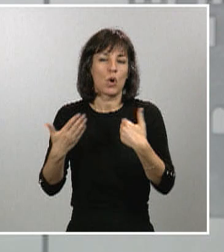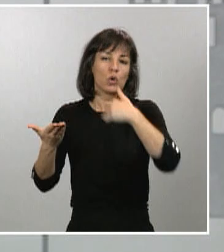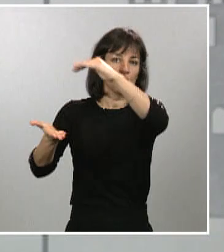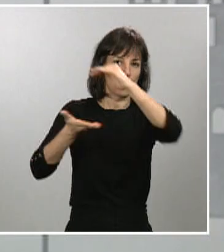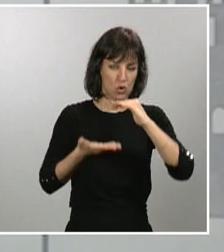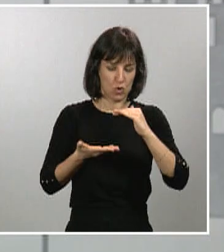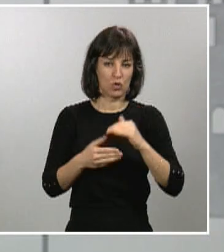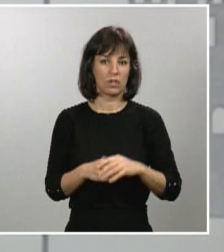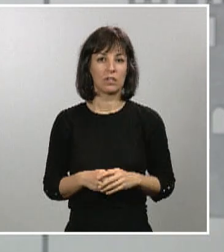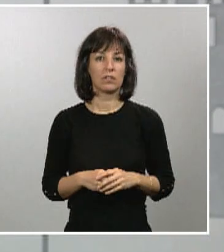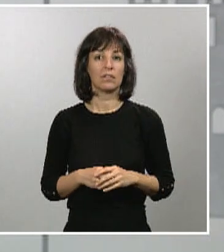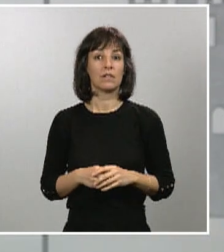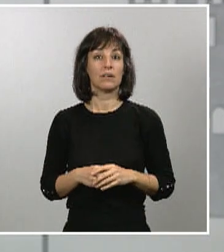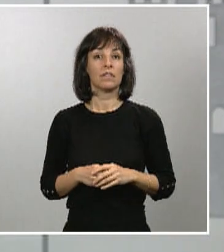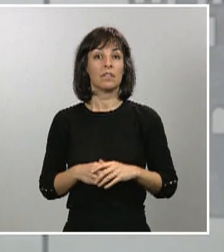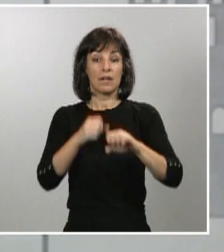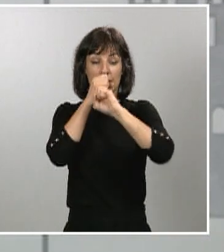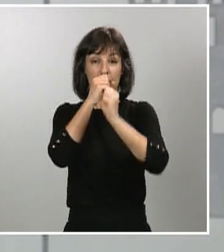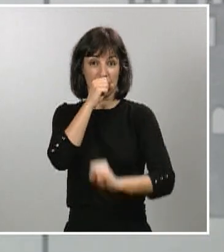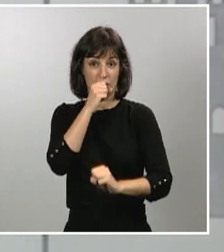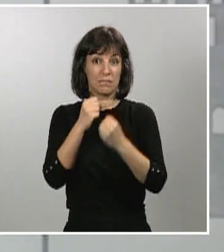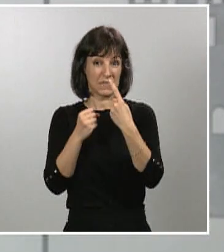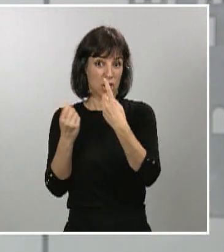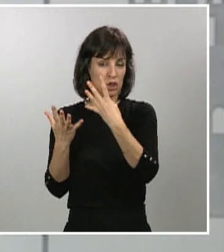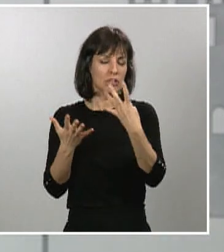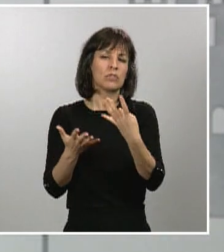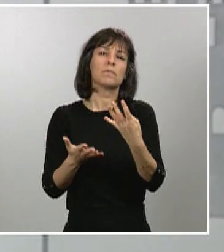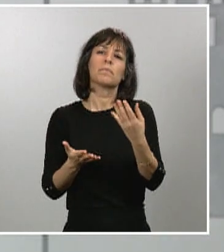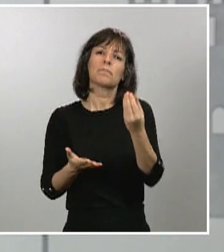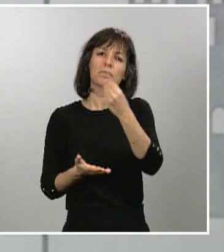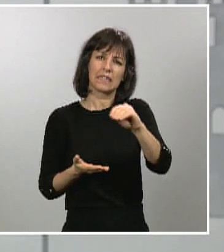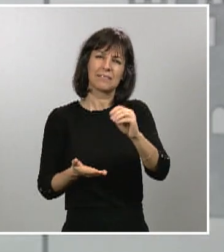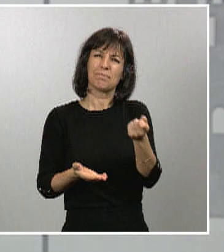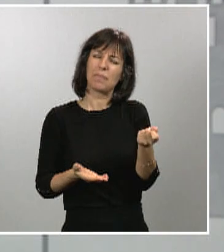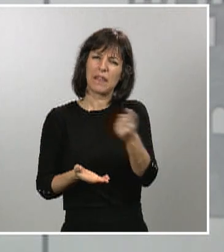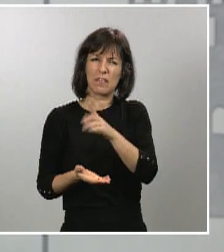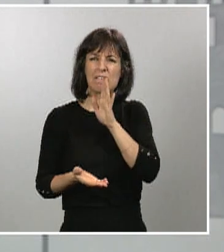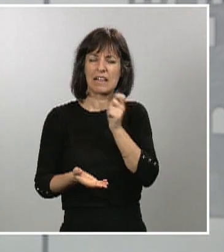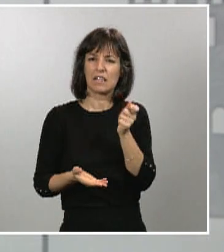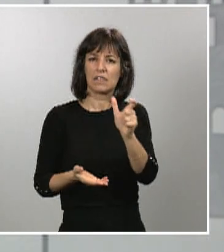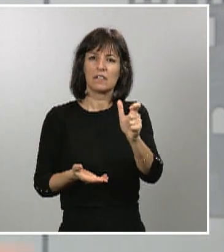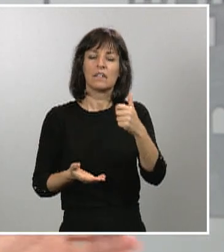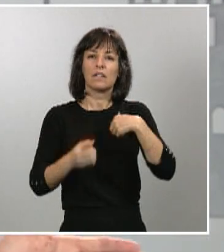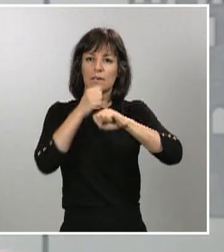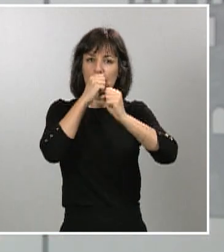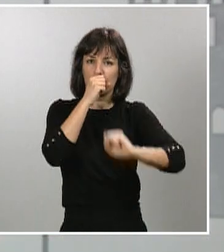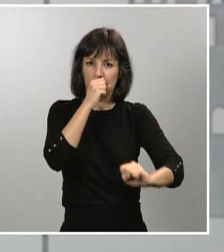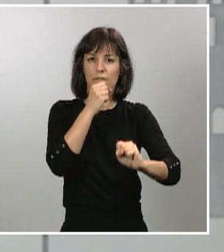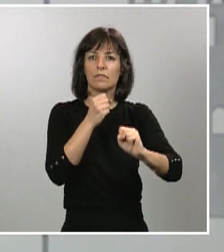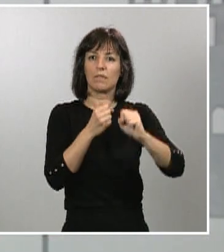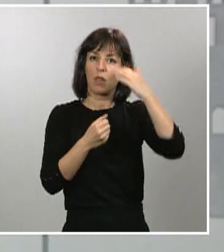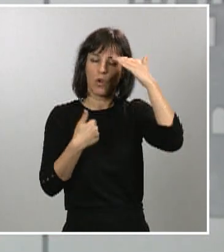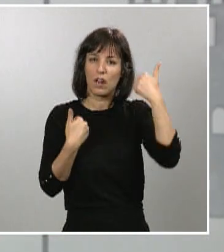que añadir una cifra similar de donaciones que hemos recibido también equipos de ventilación asistida. Hemos activado, con la